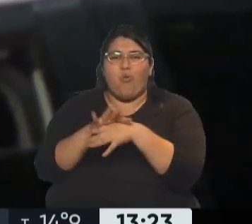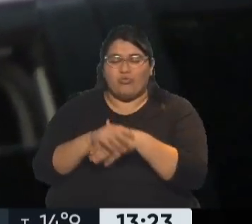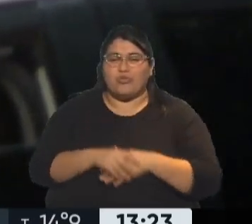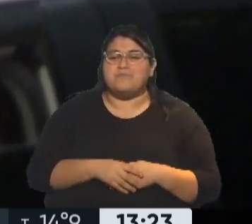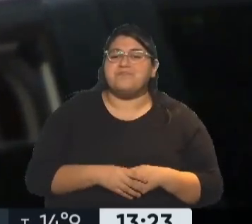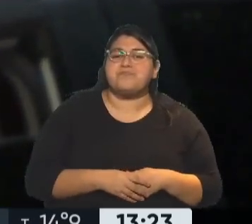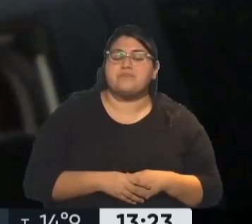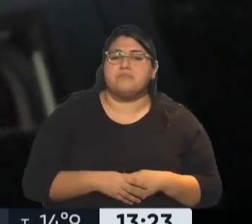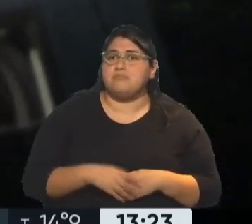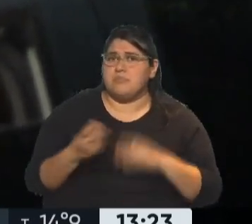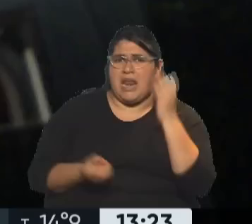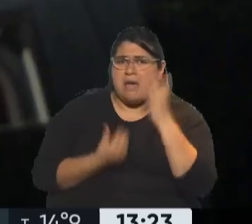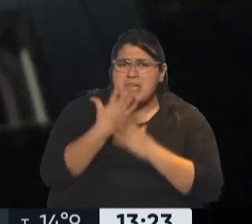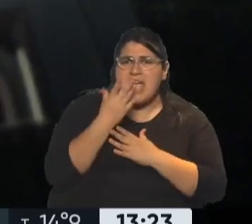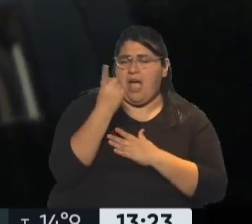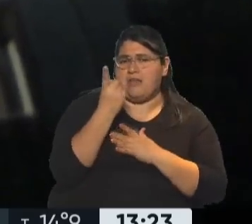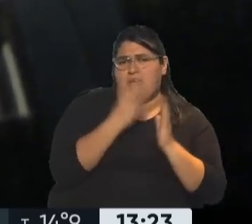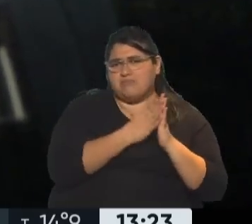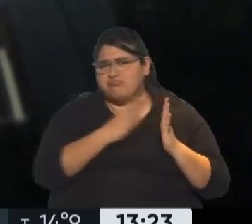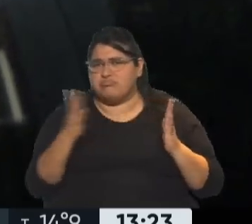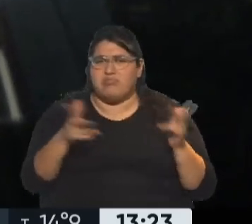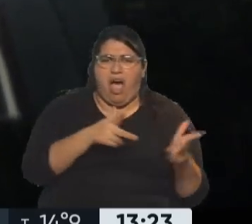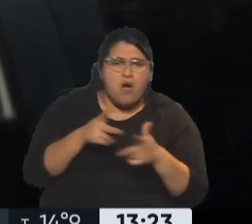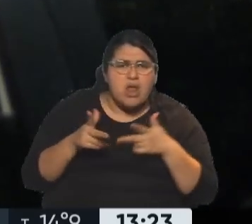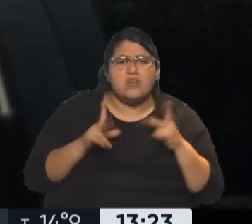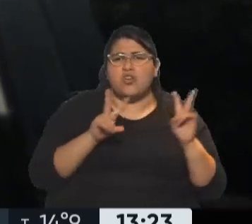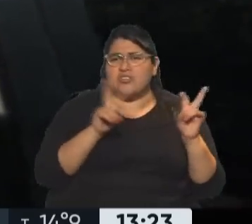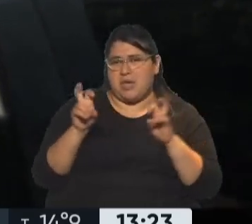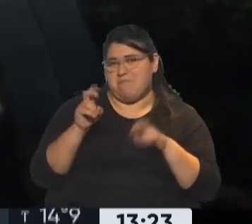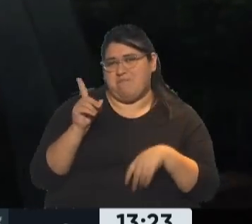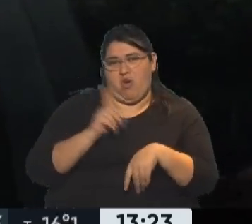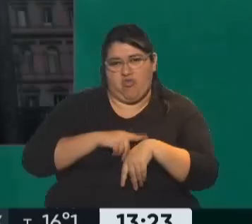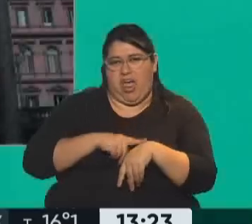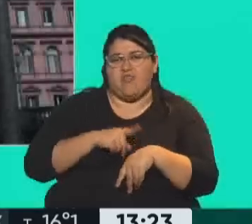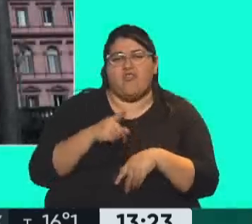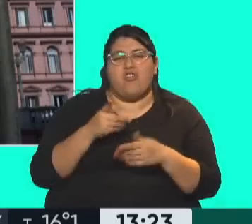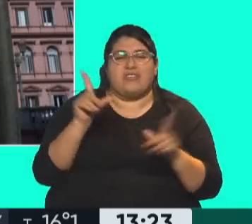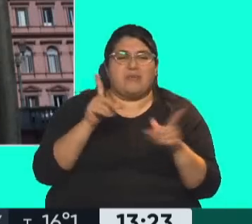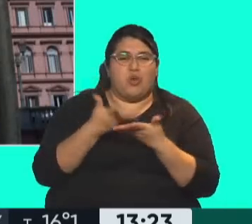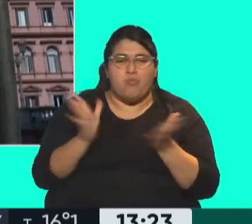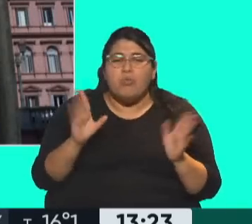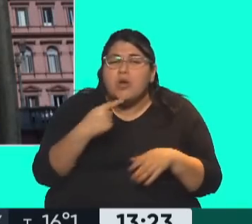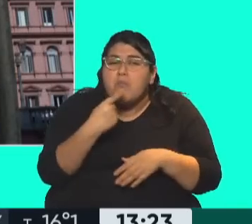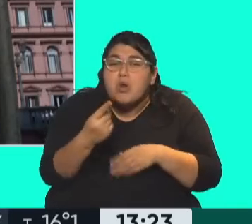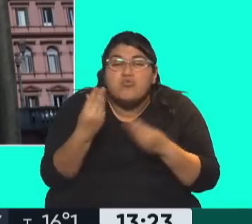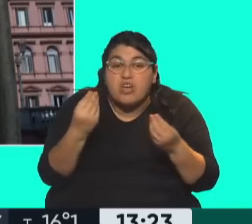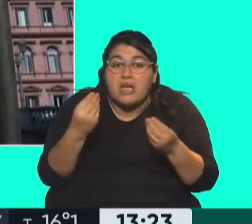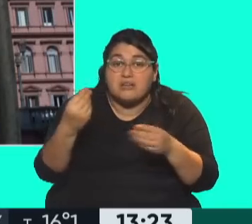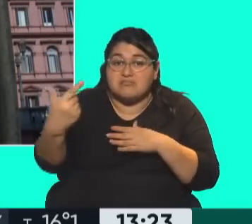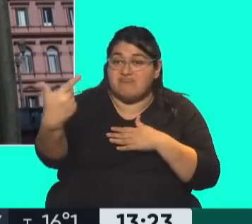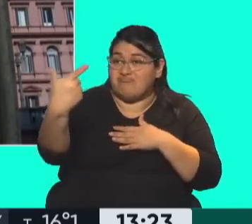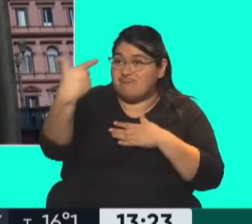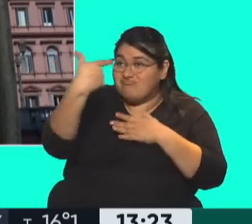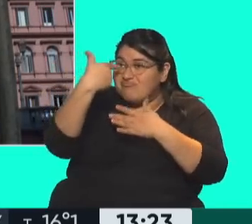A qué distancia... Estuvimos toda la mañana hablando del tema con esta edición especial de Televisión Pública Noticias. Alfredo, consultarte, ¿qué distancia? ¿10 centímetros de la cara de la presidenta?